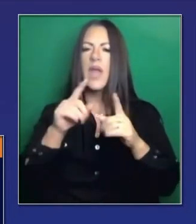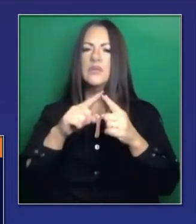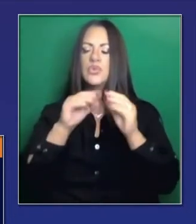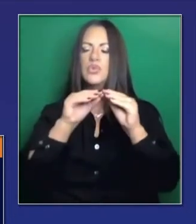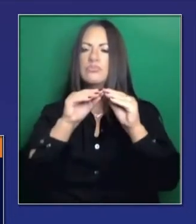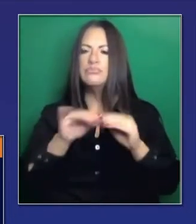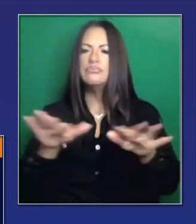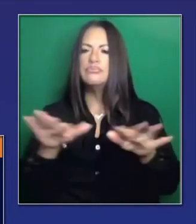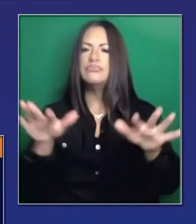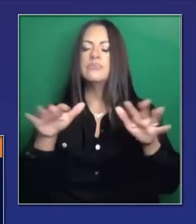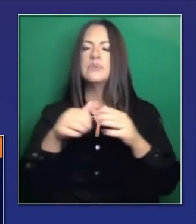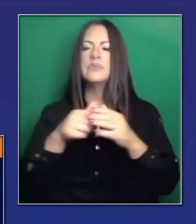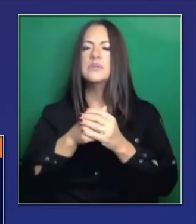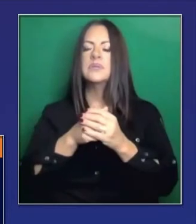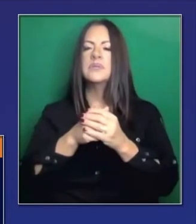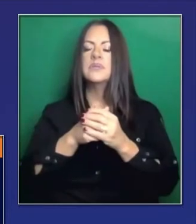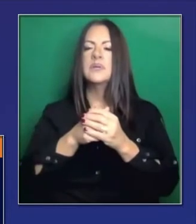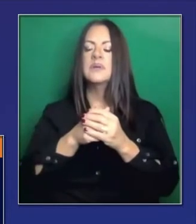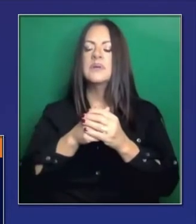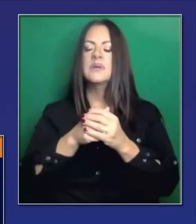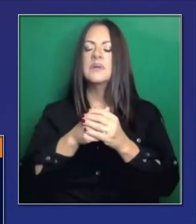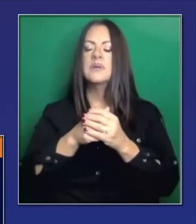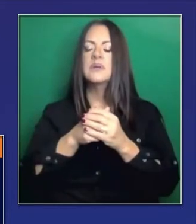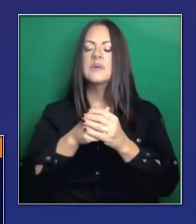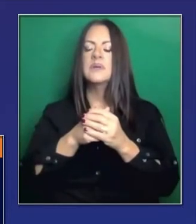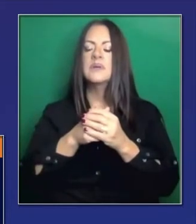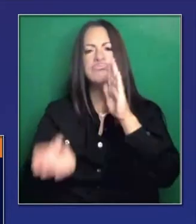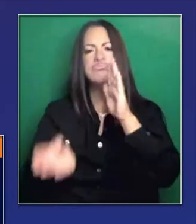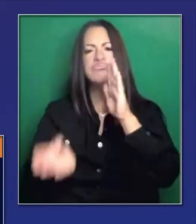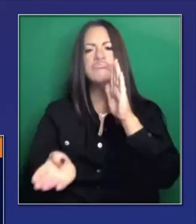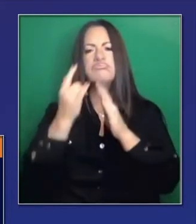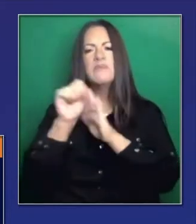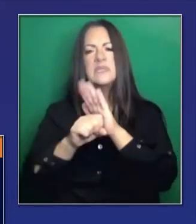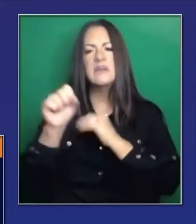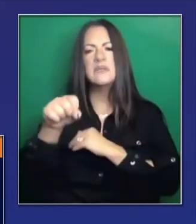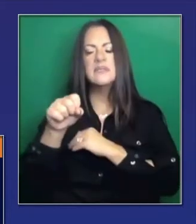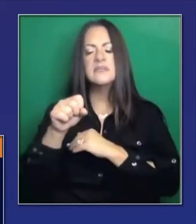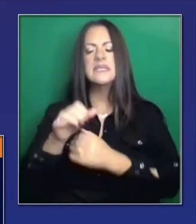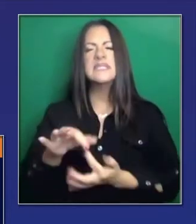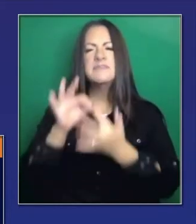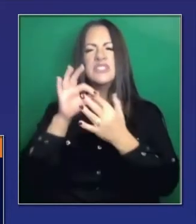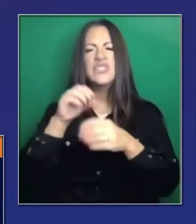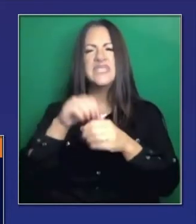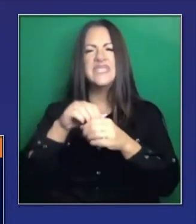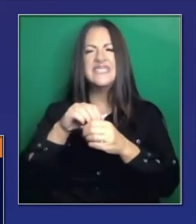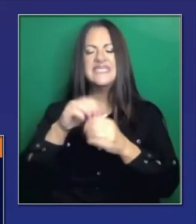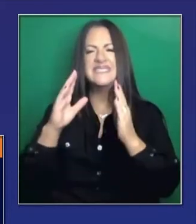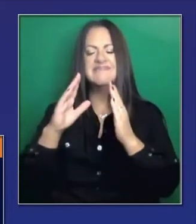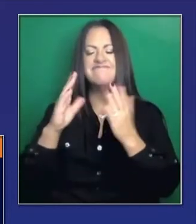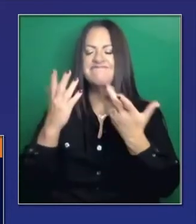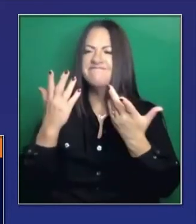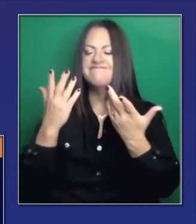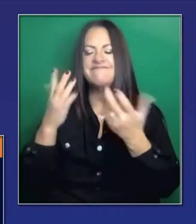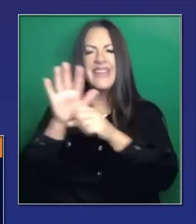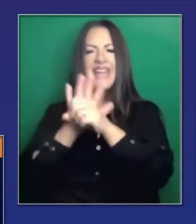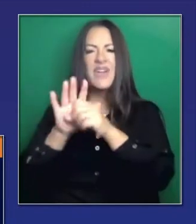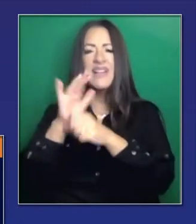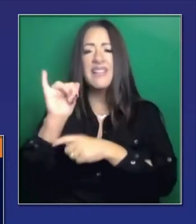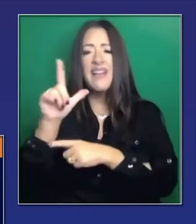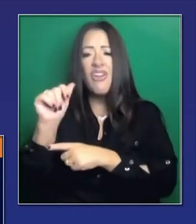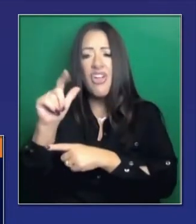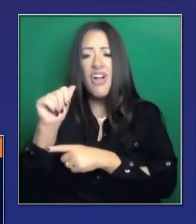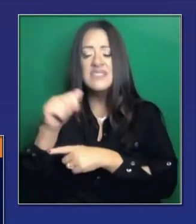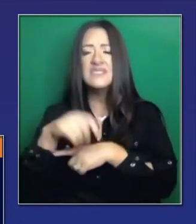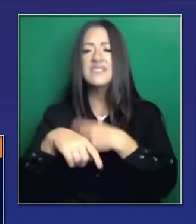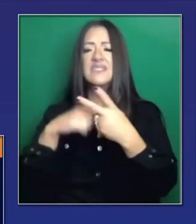unidades de oxígeno. A lo ancho y largo del estado. Particularmente en estas áreas como el Valle de San Joaquín. Y